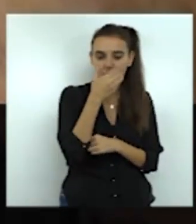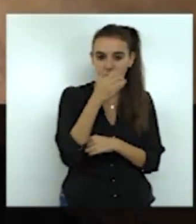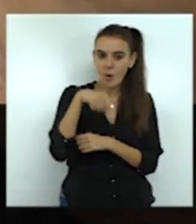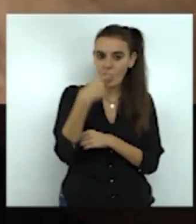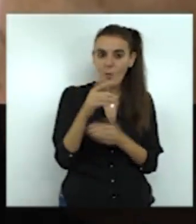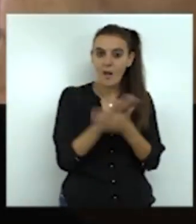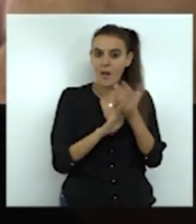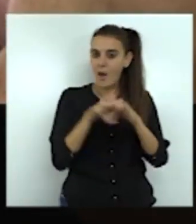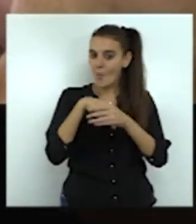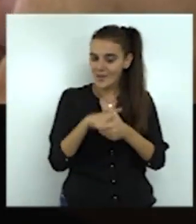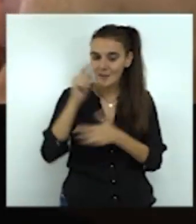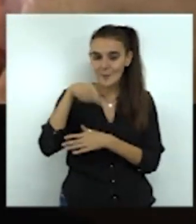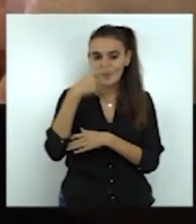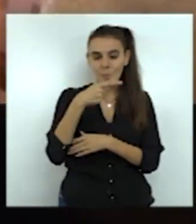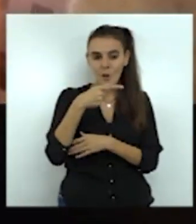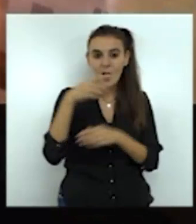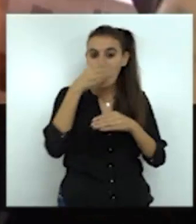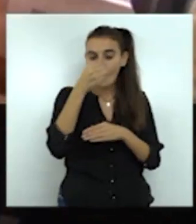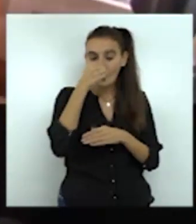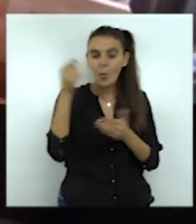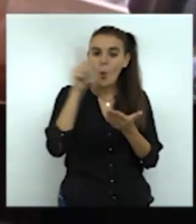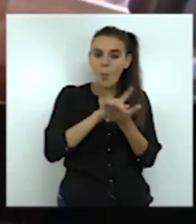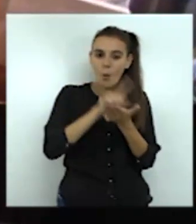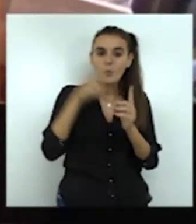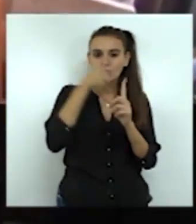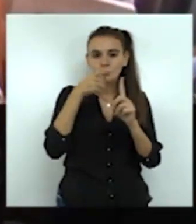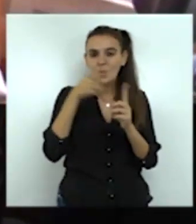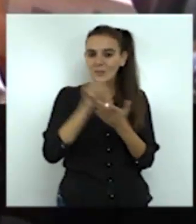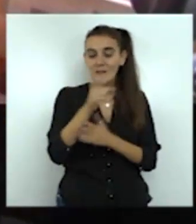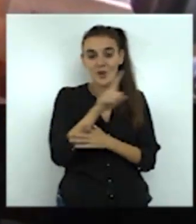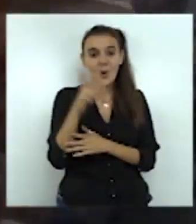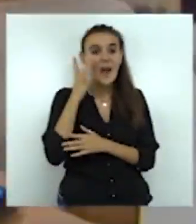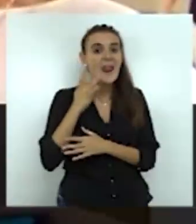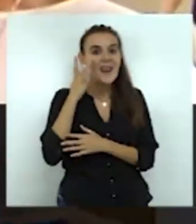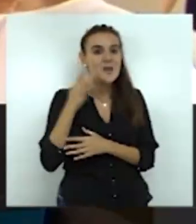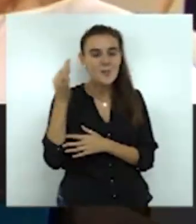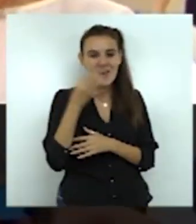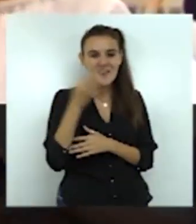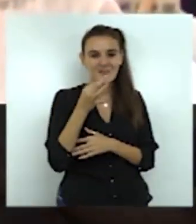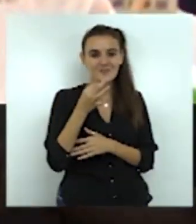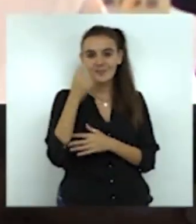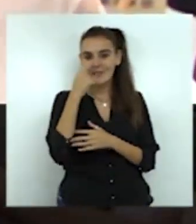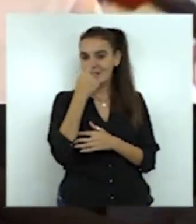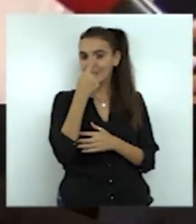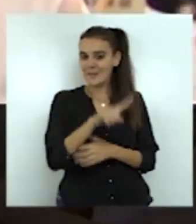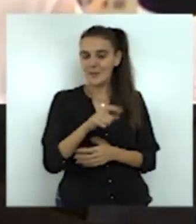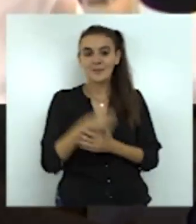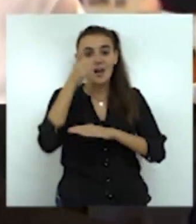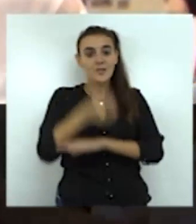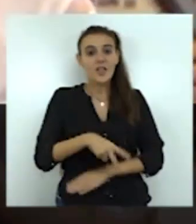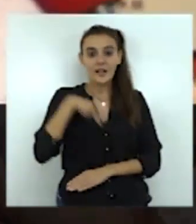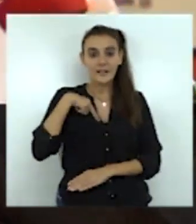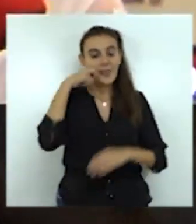procurar no reutilizar los pañuelos empleados al estornudar o limpiar las secciones nasal. La directora general de Sanidad y Consumo